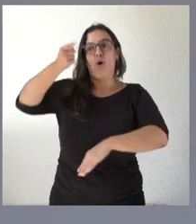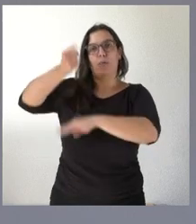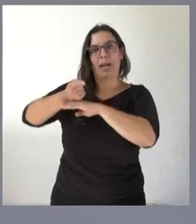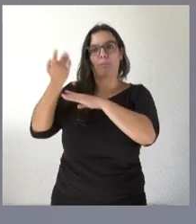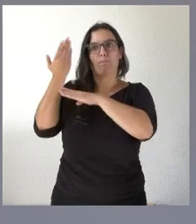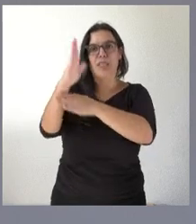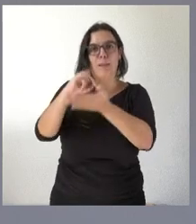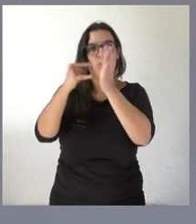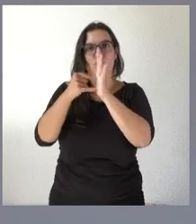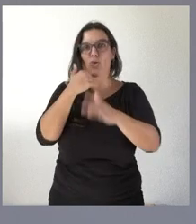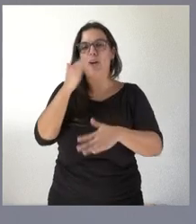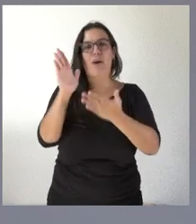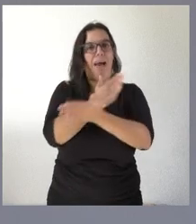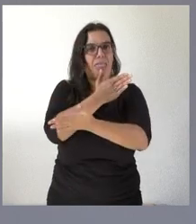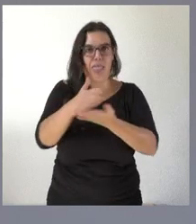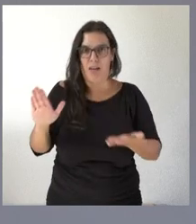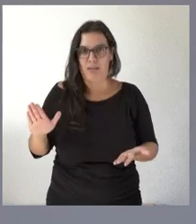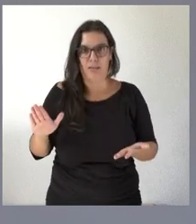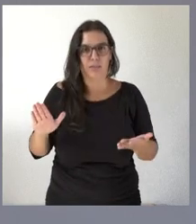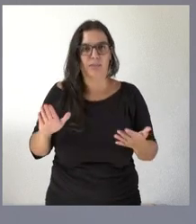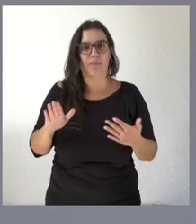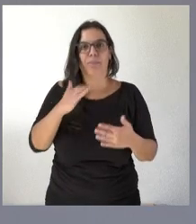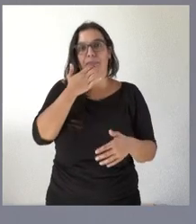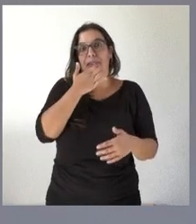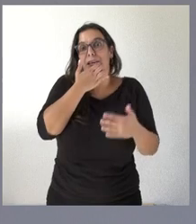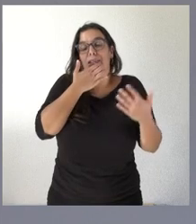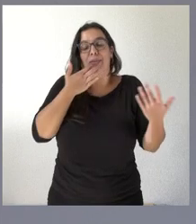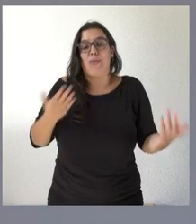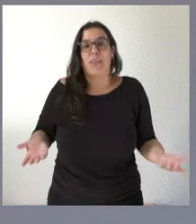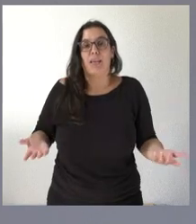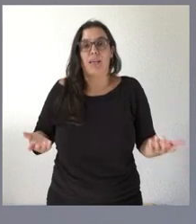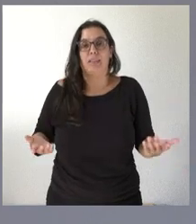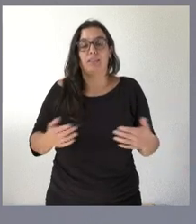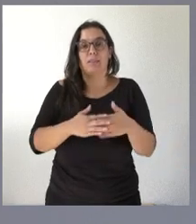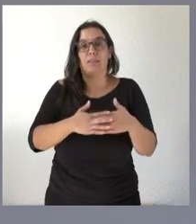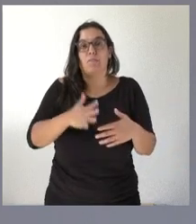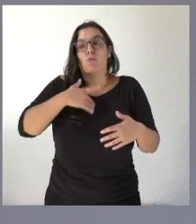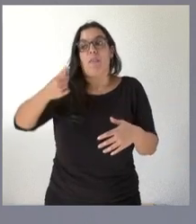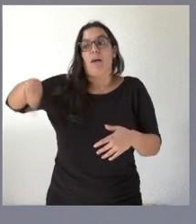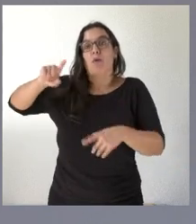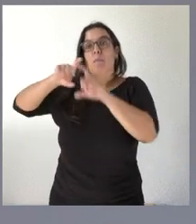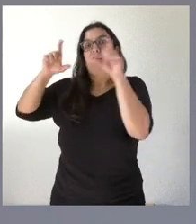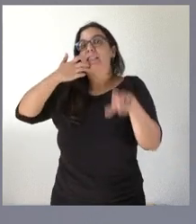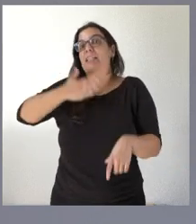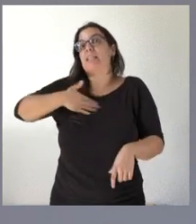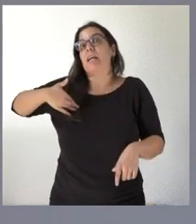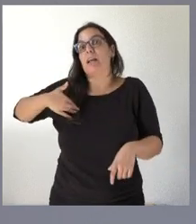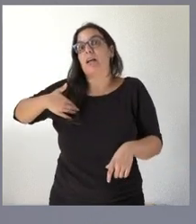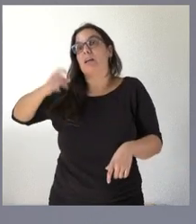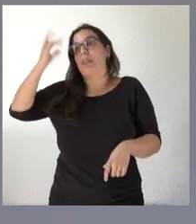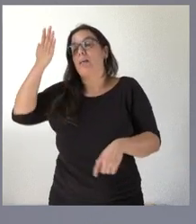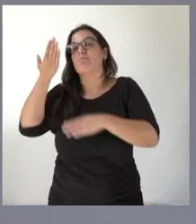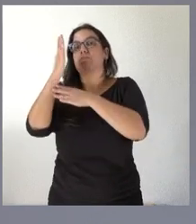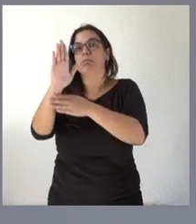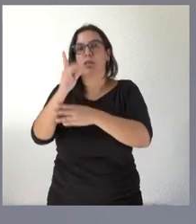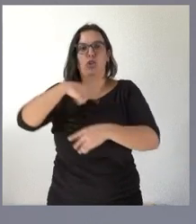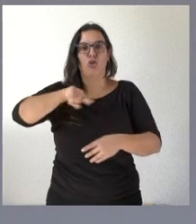proyecto a ningún promotor en concreto y que por tanto serán si acaso los promotores que presenten las iniciativas y nosotros lo que no tendremos